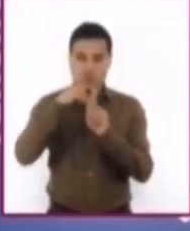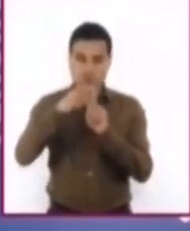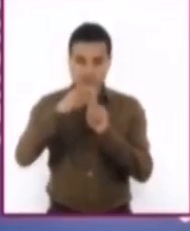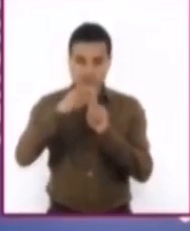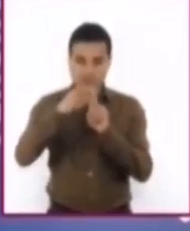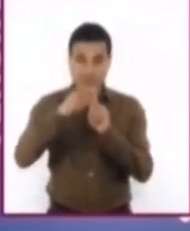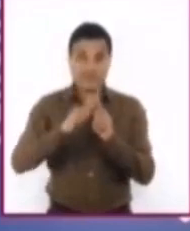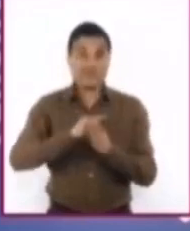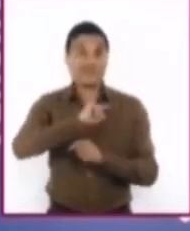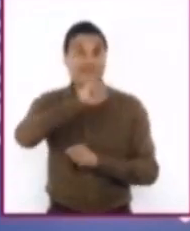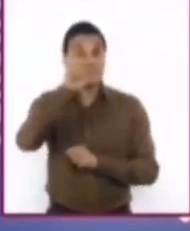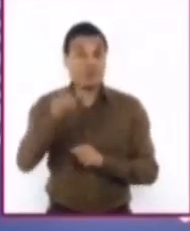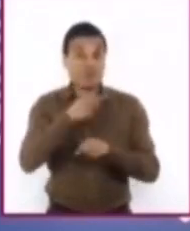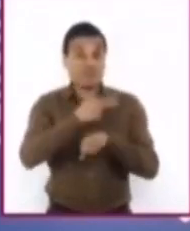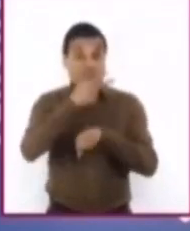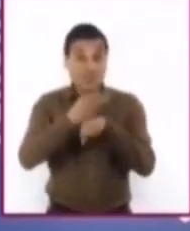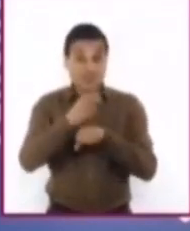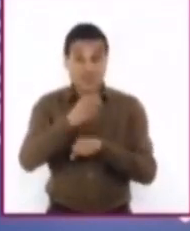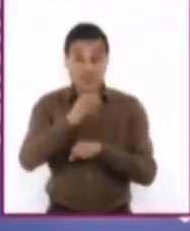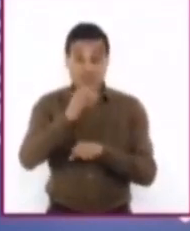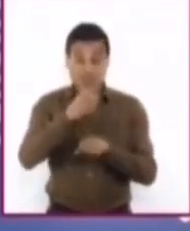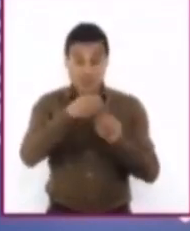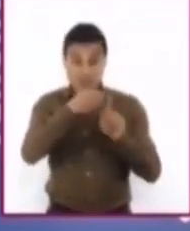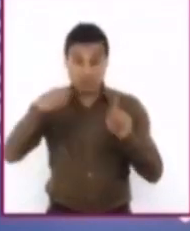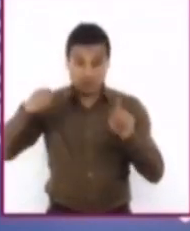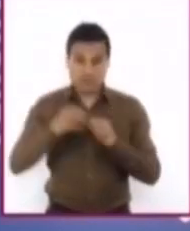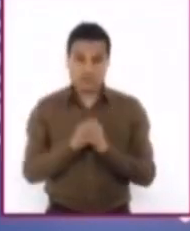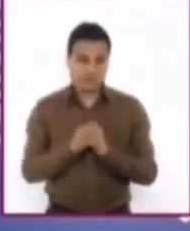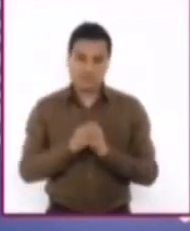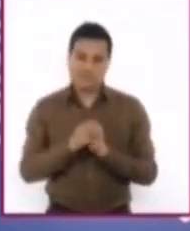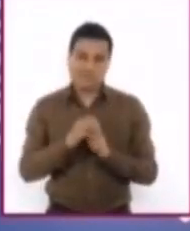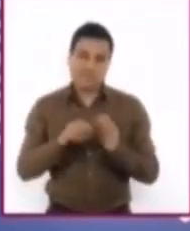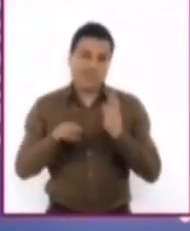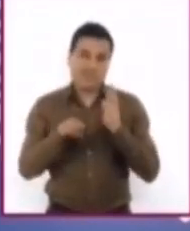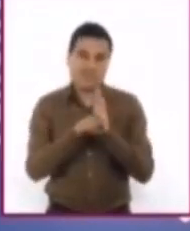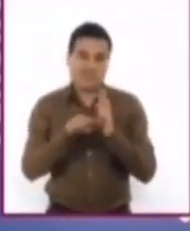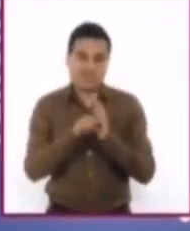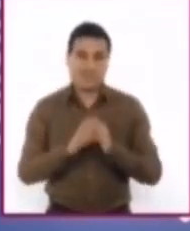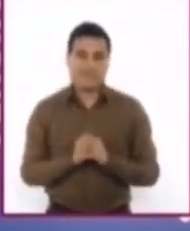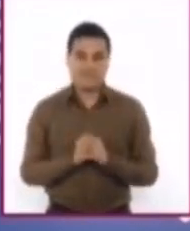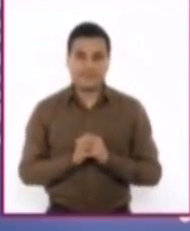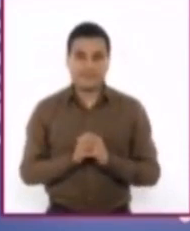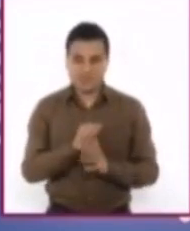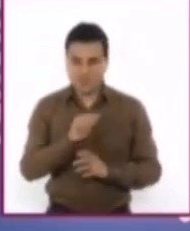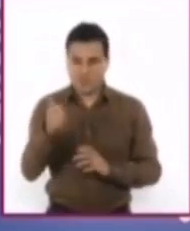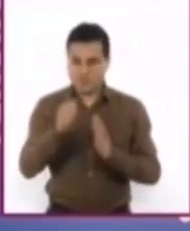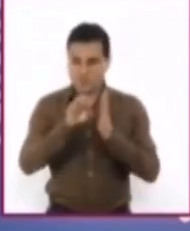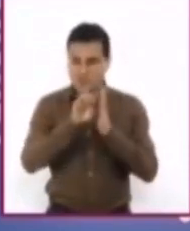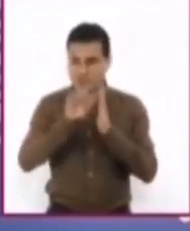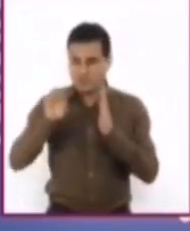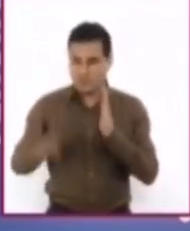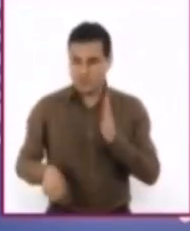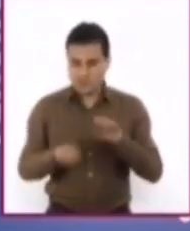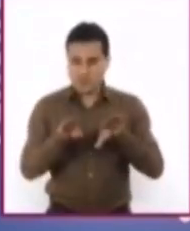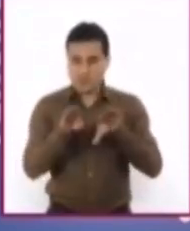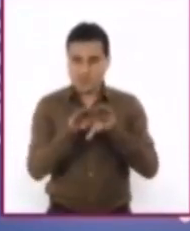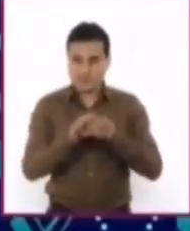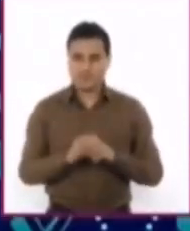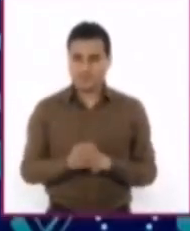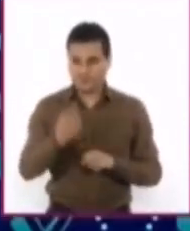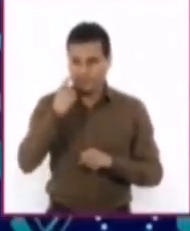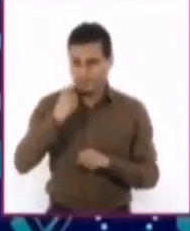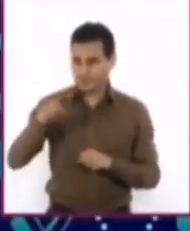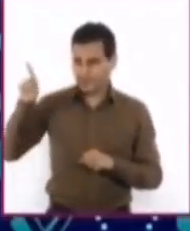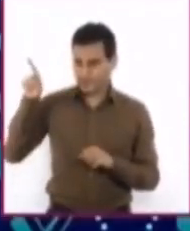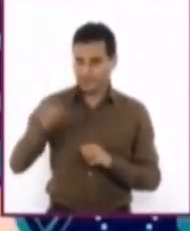y la rechaza para afirmar su postura frente al tema. Otro ejemplo del uso de esta expresión concesiva sería